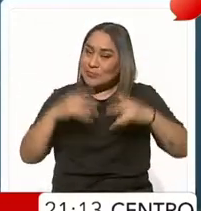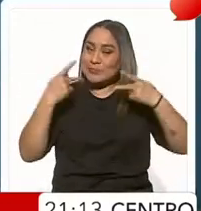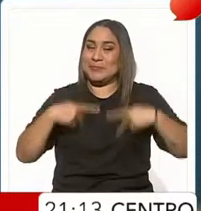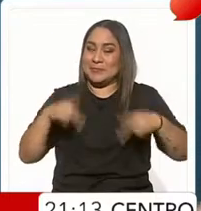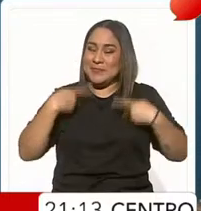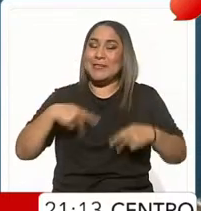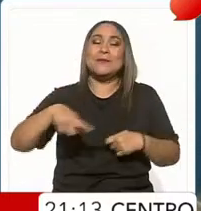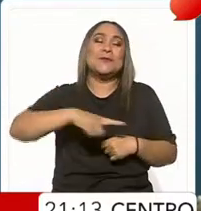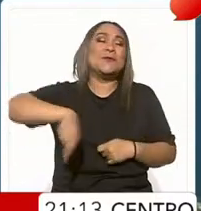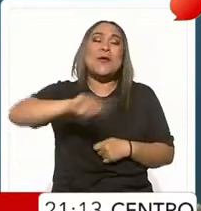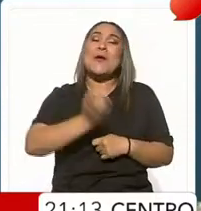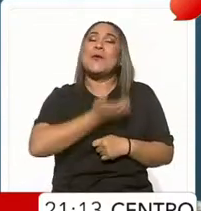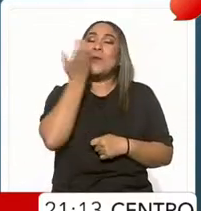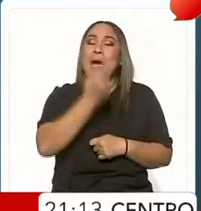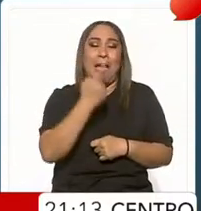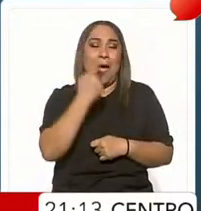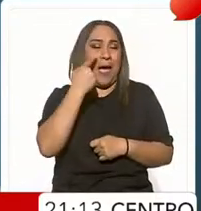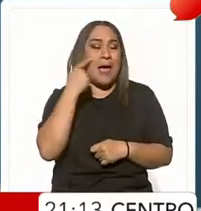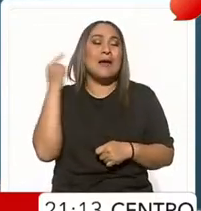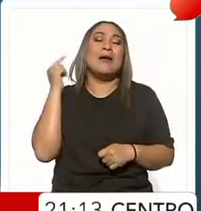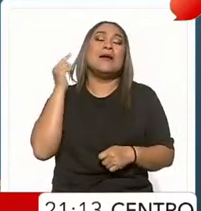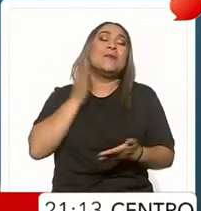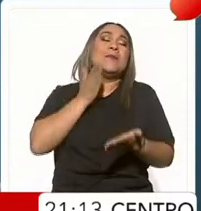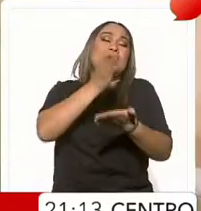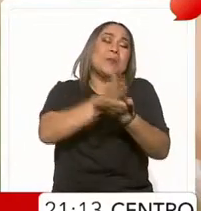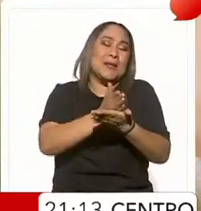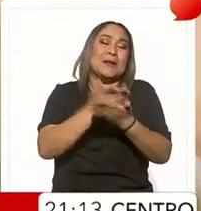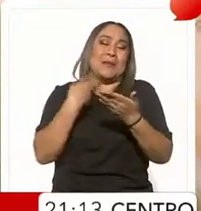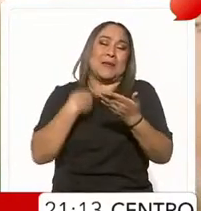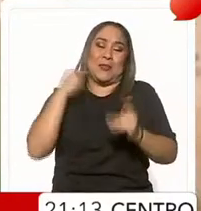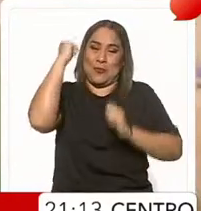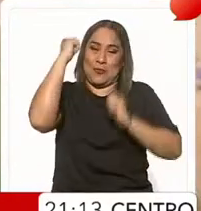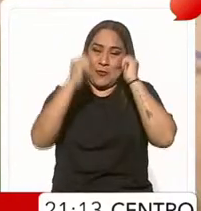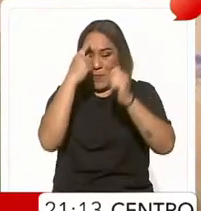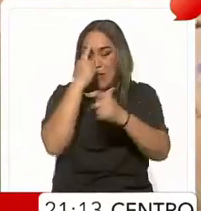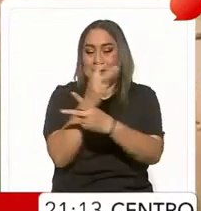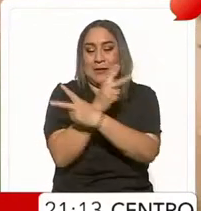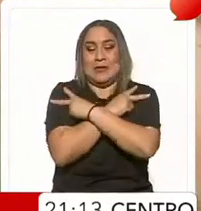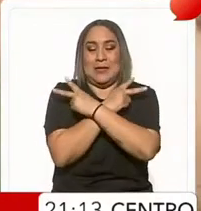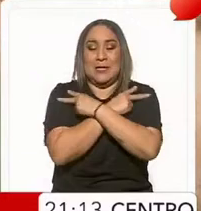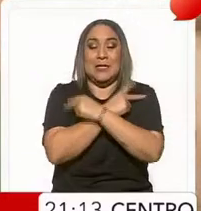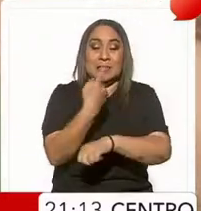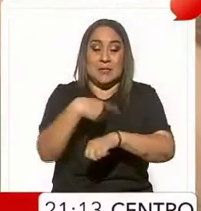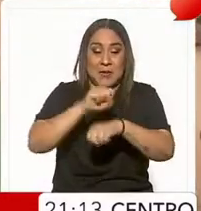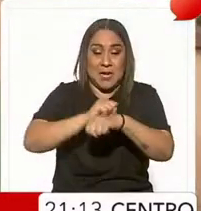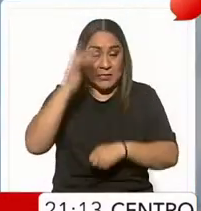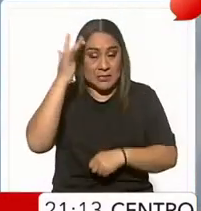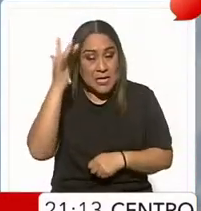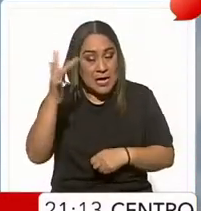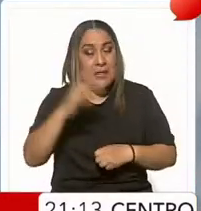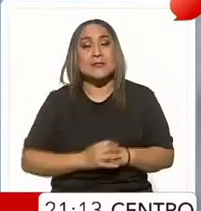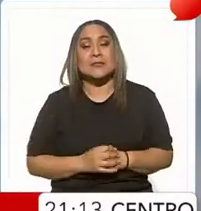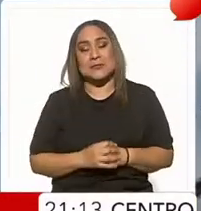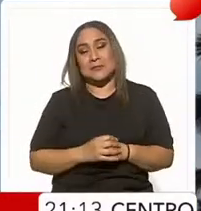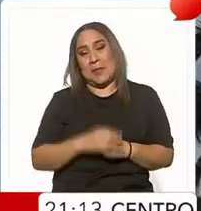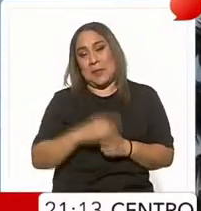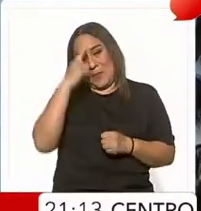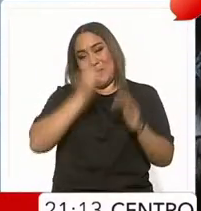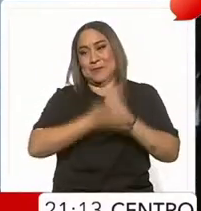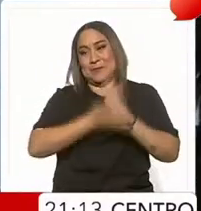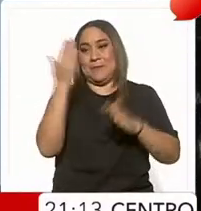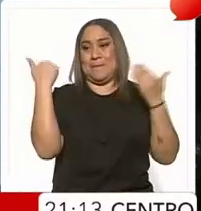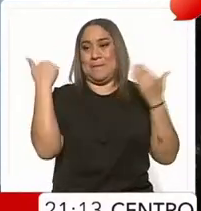el paladiciaco destino de los turistas del país en estas vacaciones de Semana Santa y que buscaban sus playas.